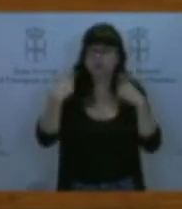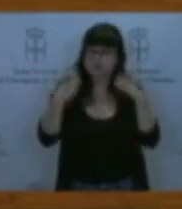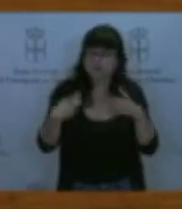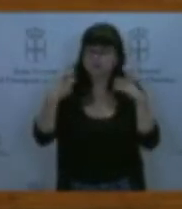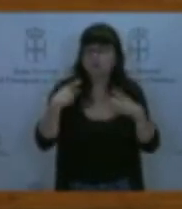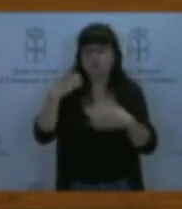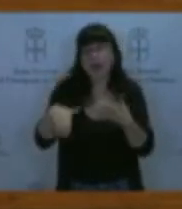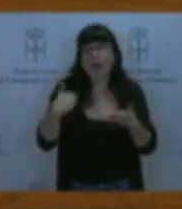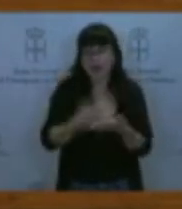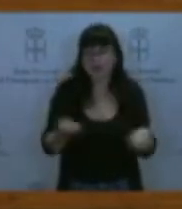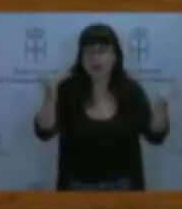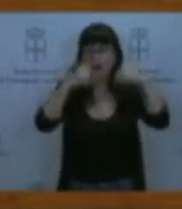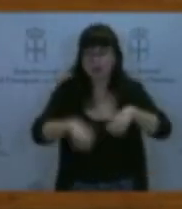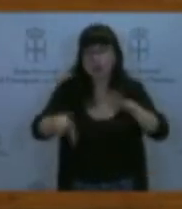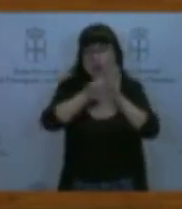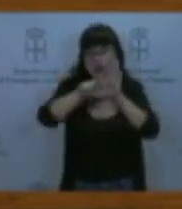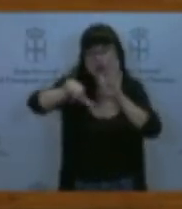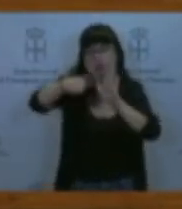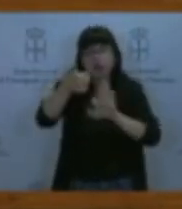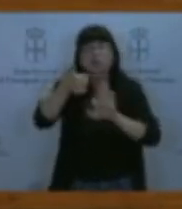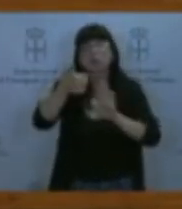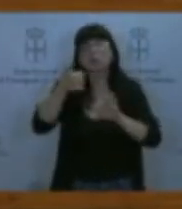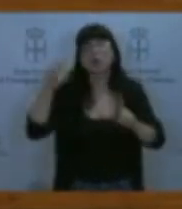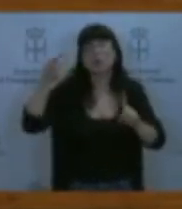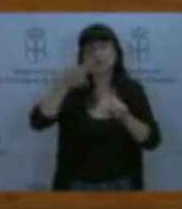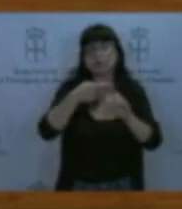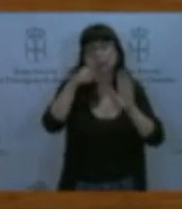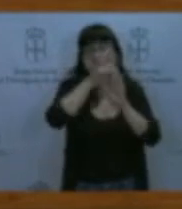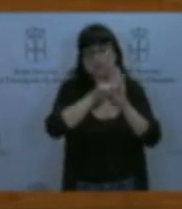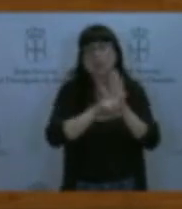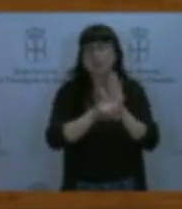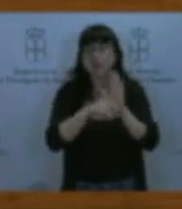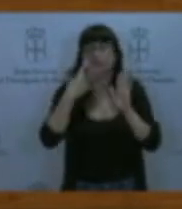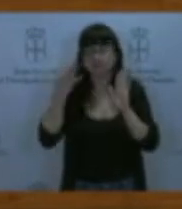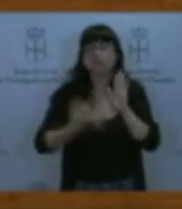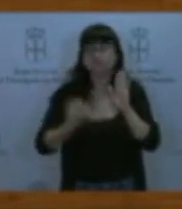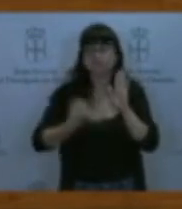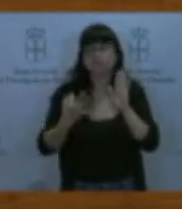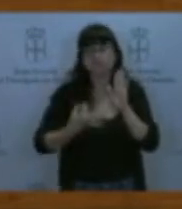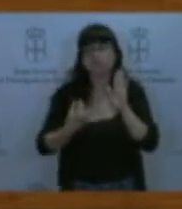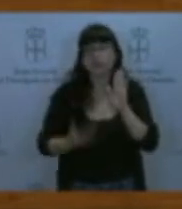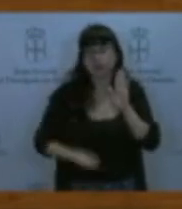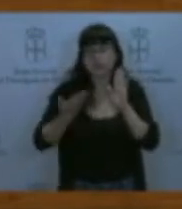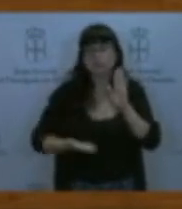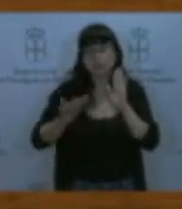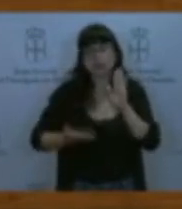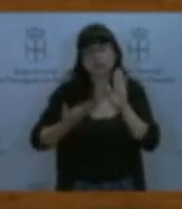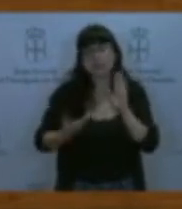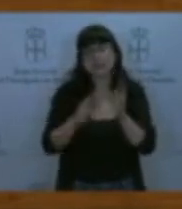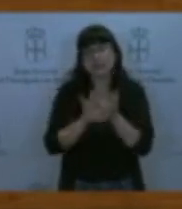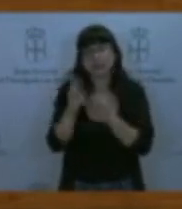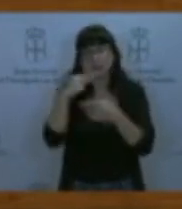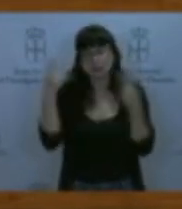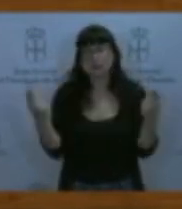aborde medidas realmente importantes y trascendentes para la función pública para los servicios públicos. Estos